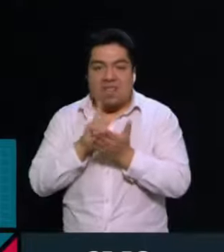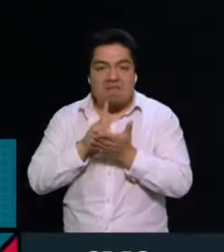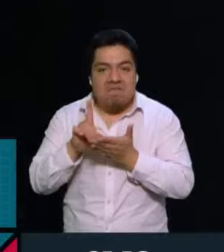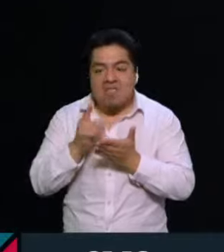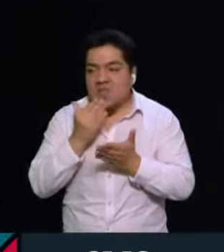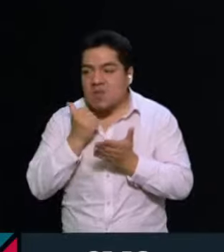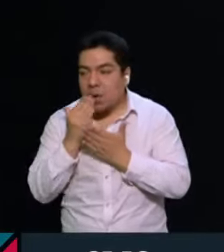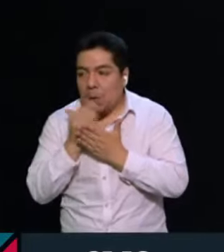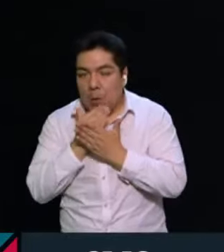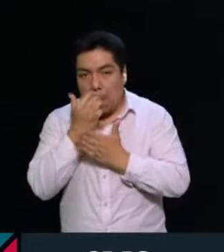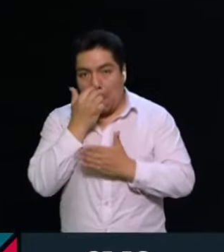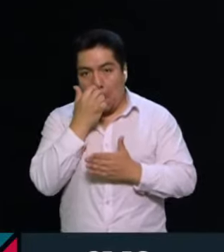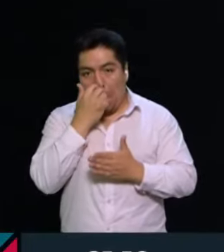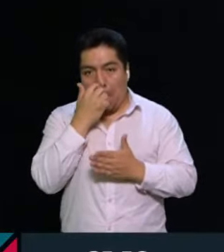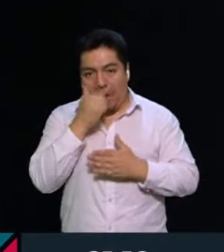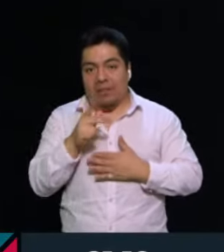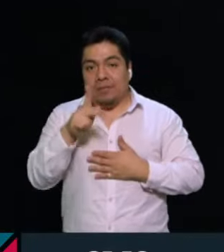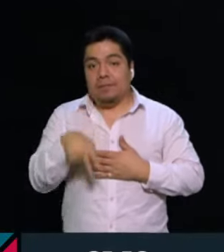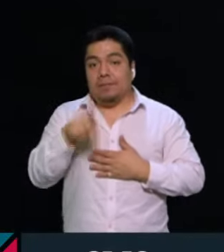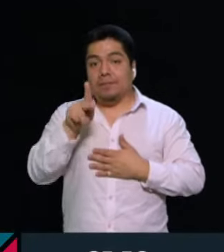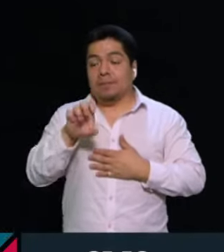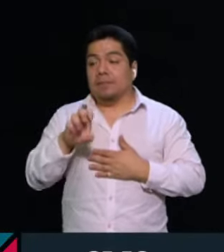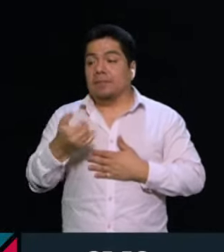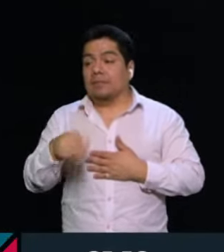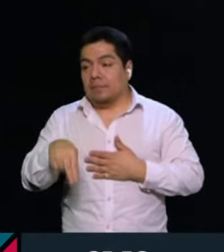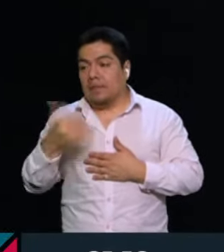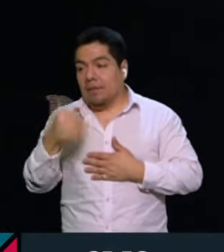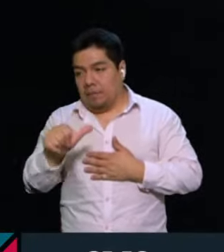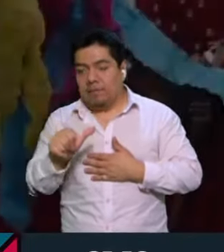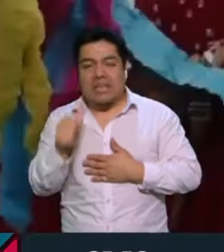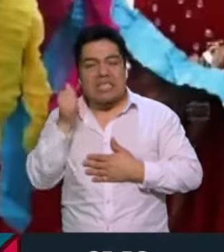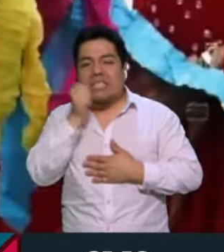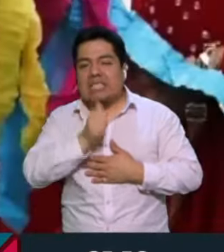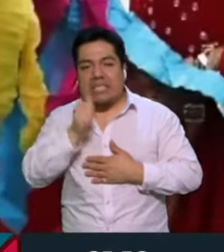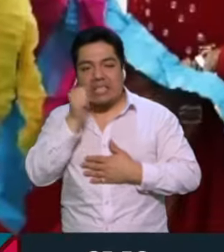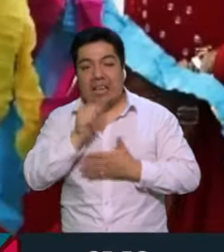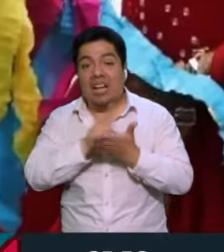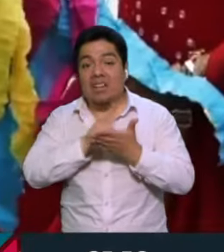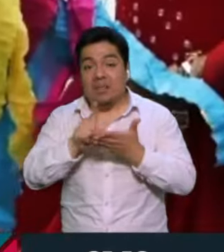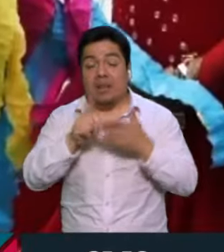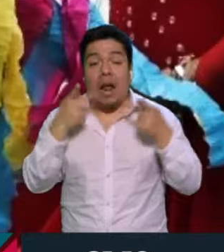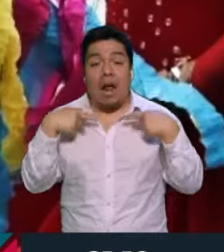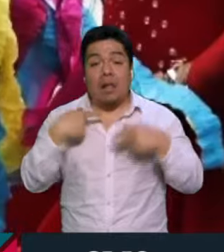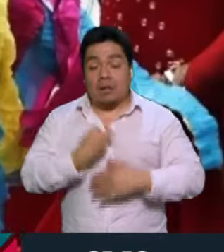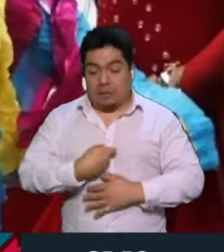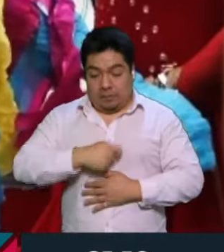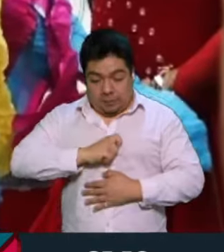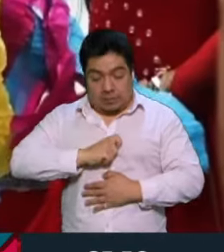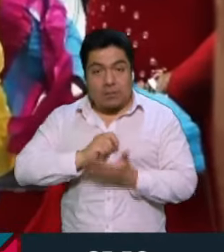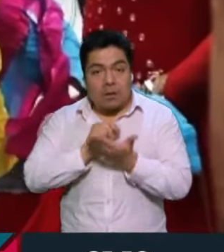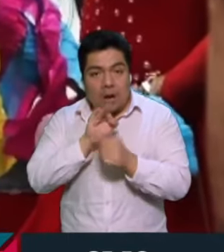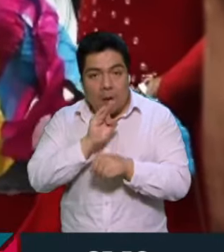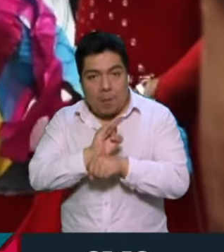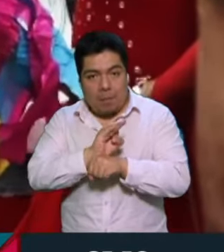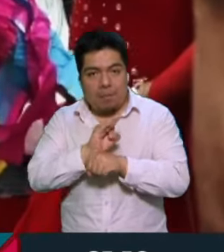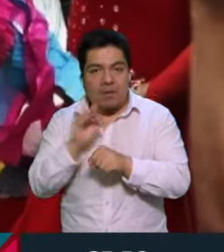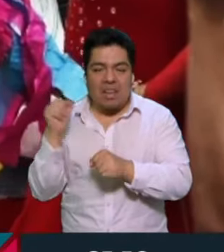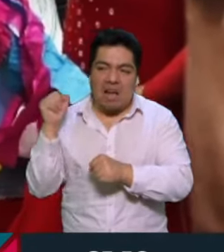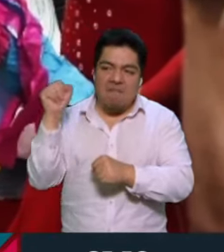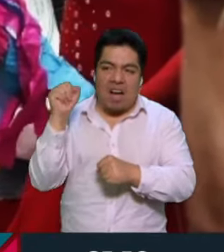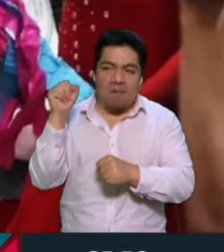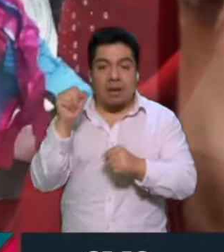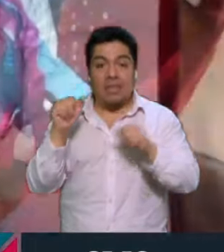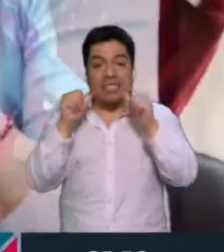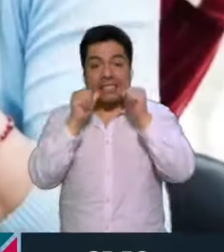Desde entonces, Kenia se convirtió en una ferviente defensora de los derechos de las personas trans y de la mano de activistas y